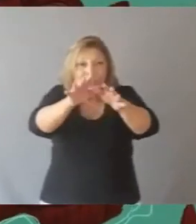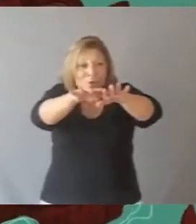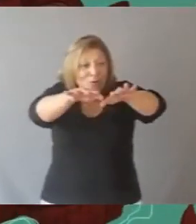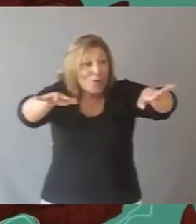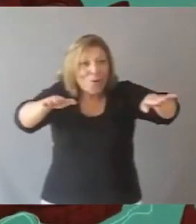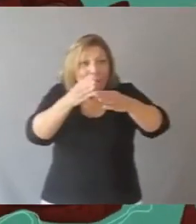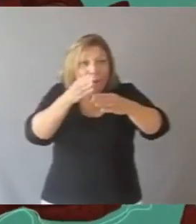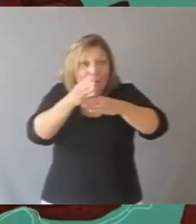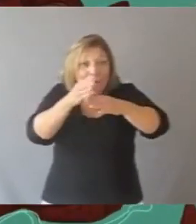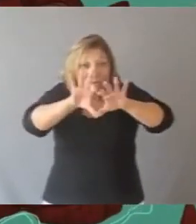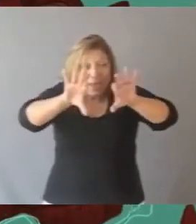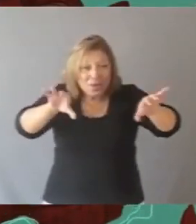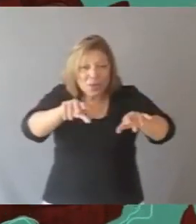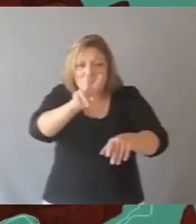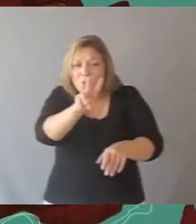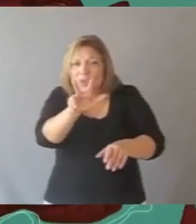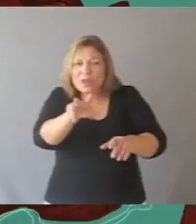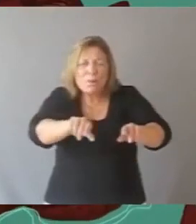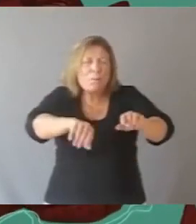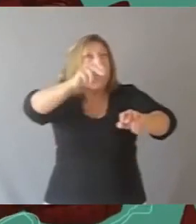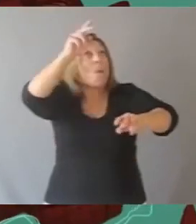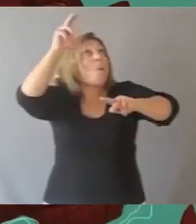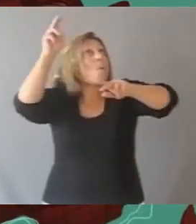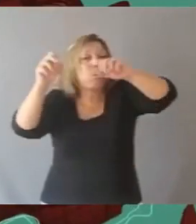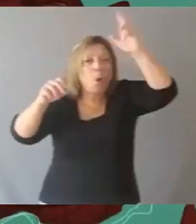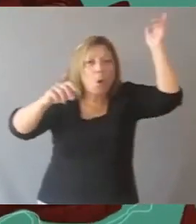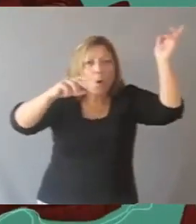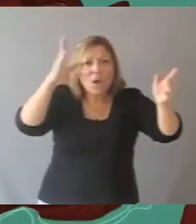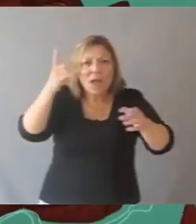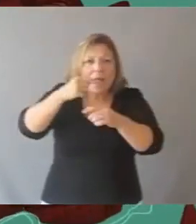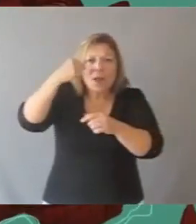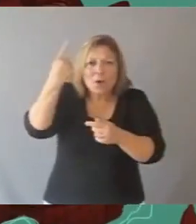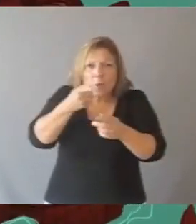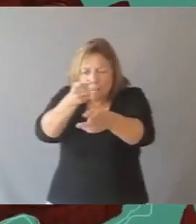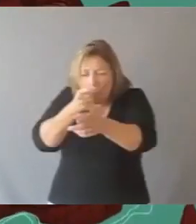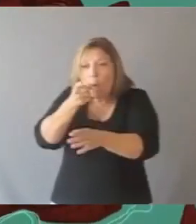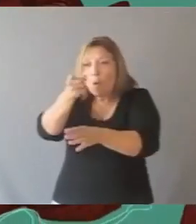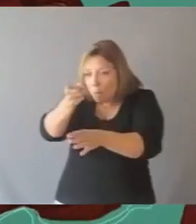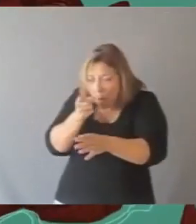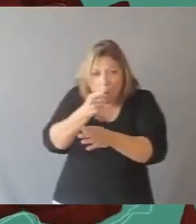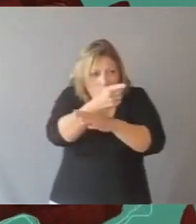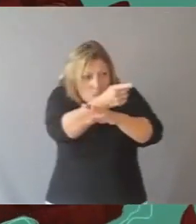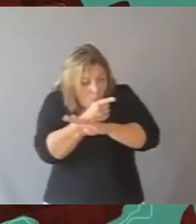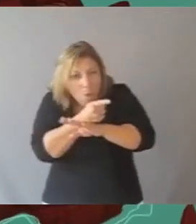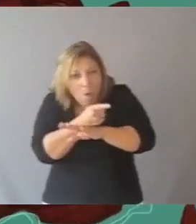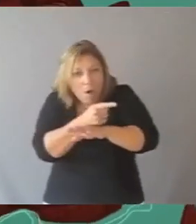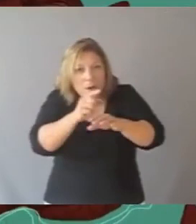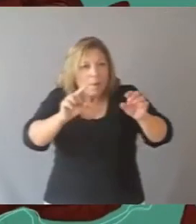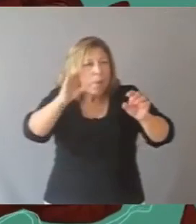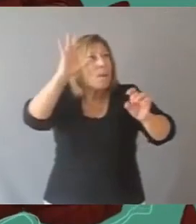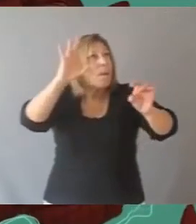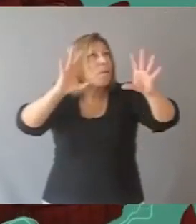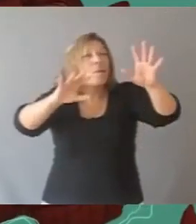medio. Dos o tres troncos volaron hechos pedazos y enseguida cayó otra bala y otra y otra más y